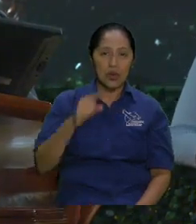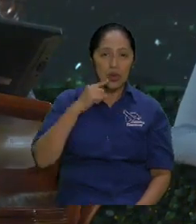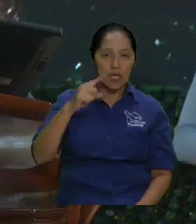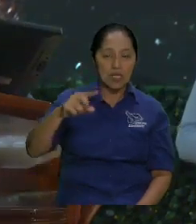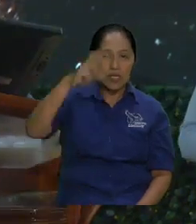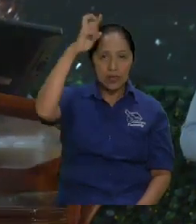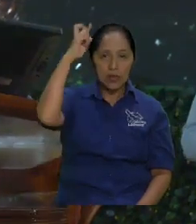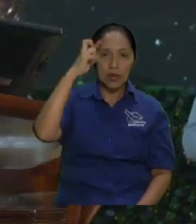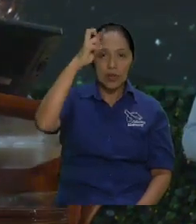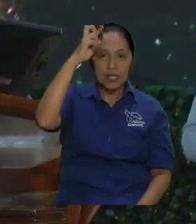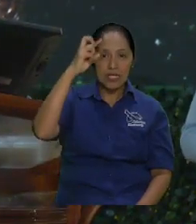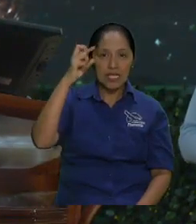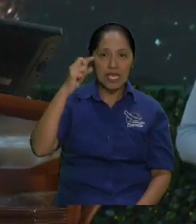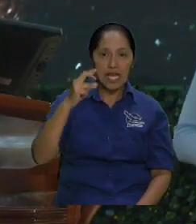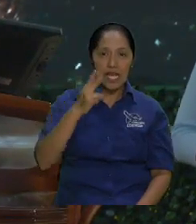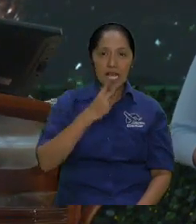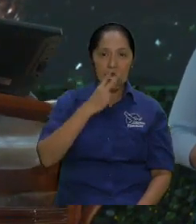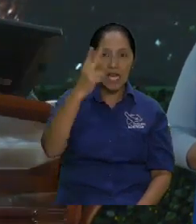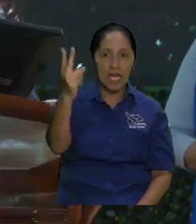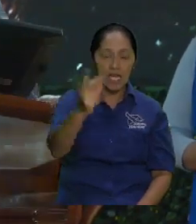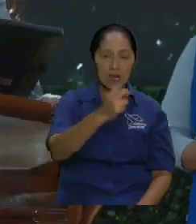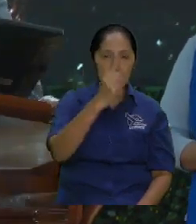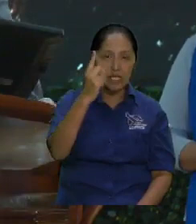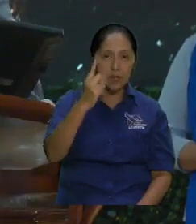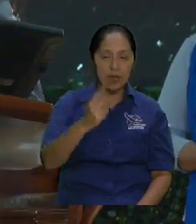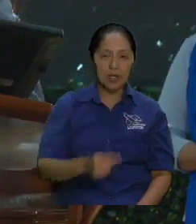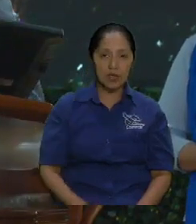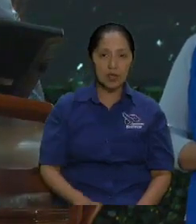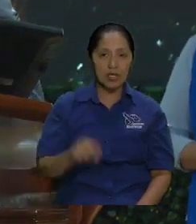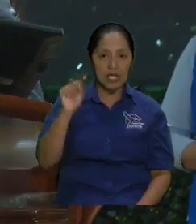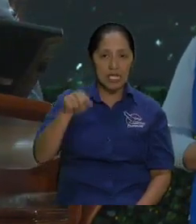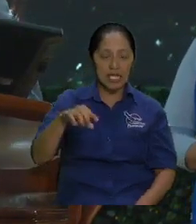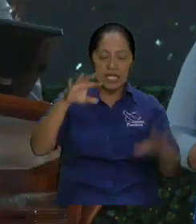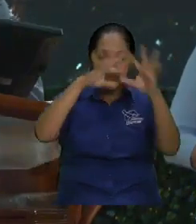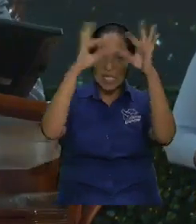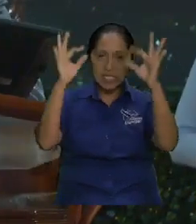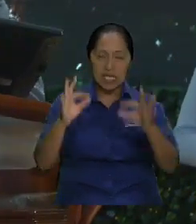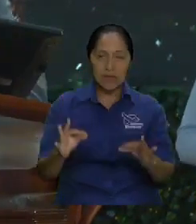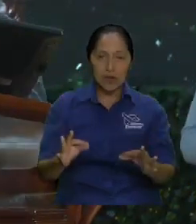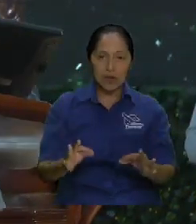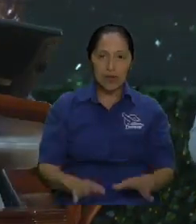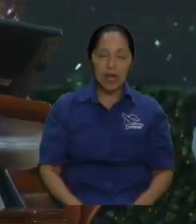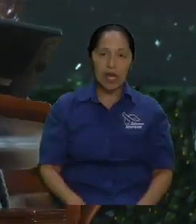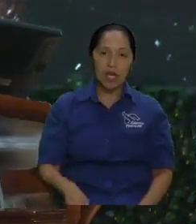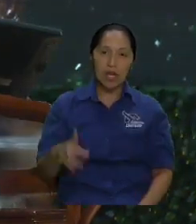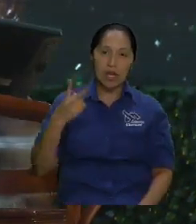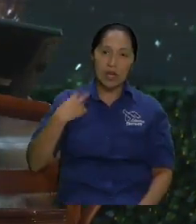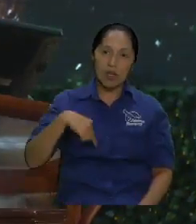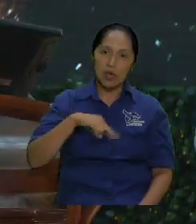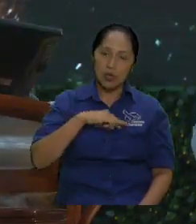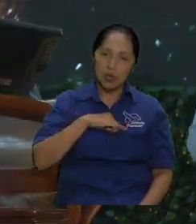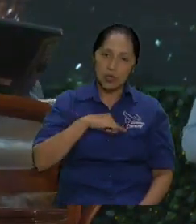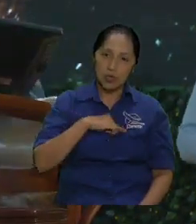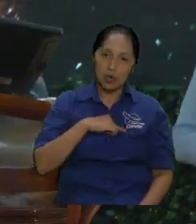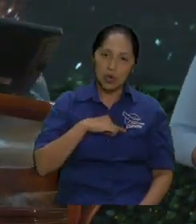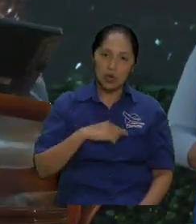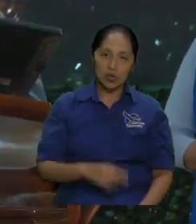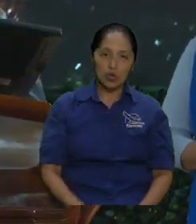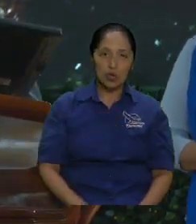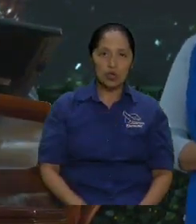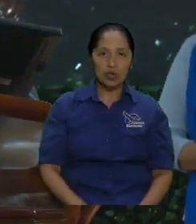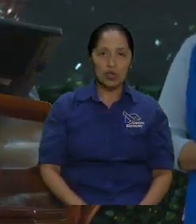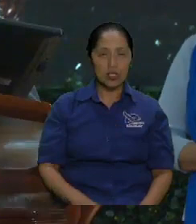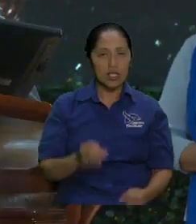y que de esta manera nos despidamos yo sé que si hay alguien que quiera aceptar a Cristo este es el